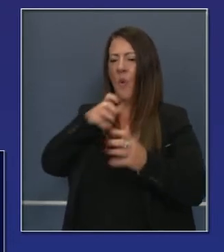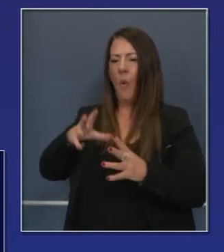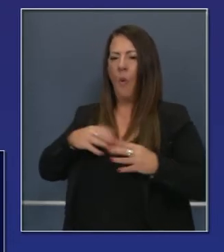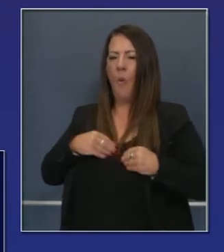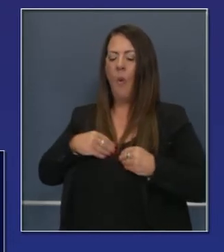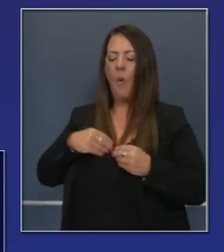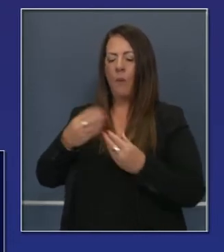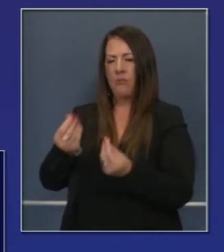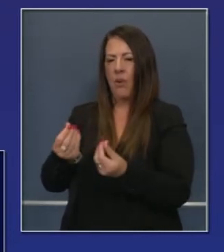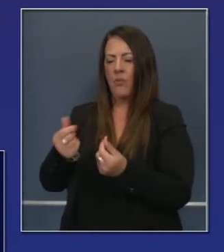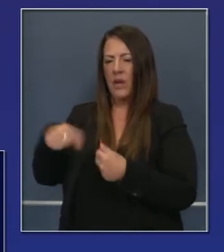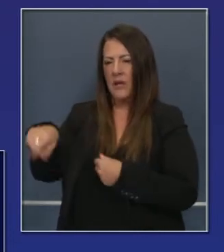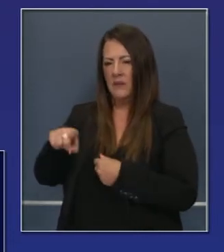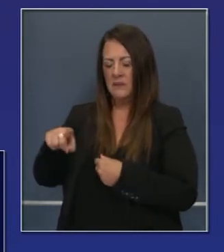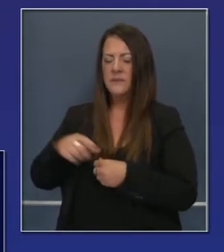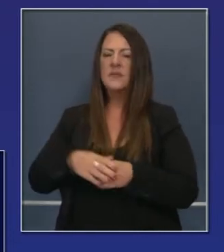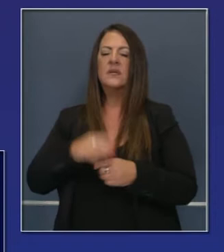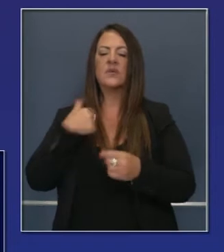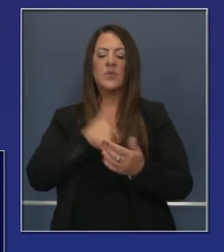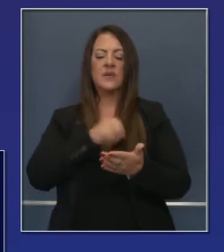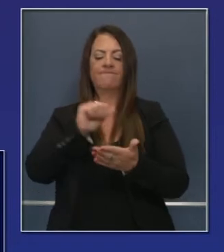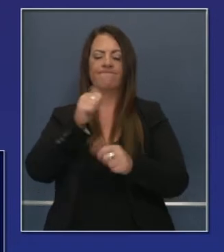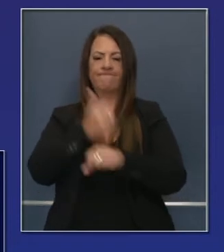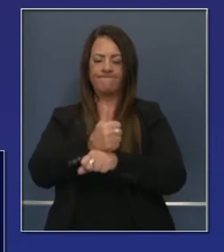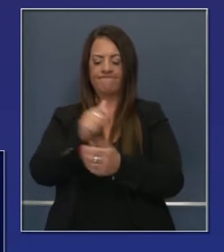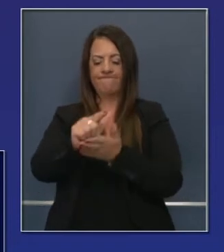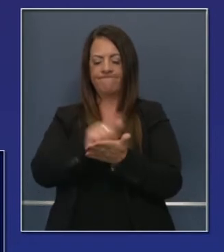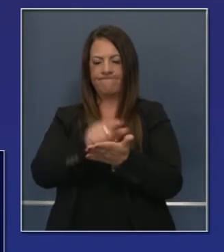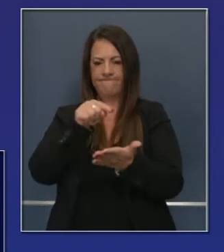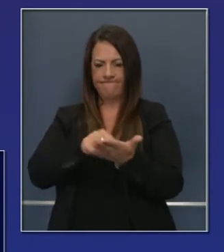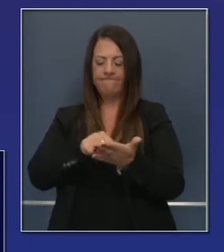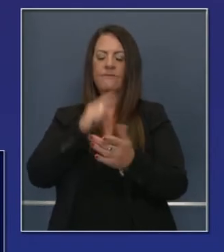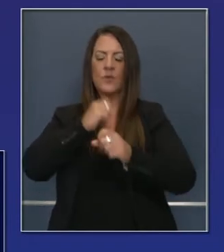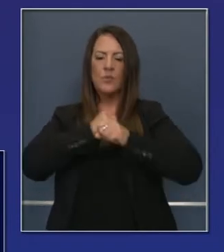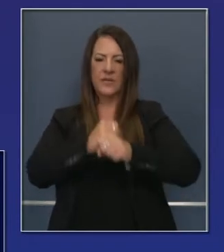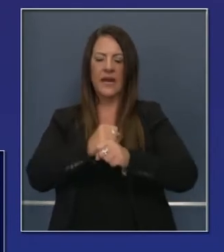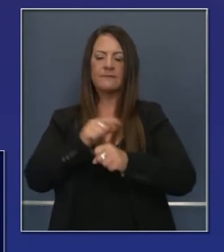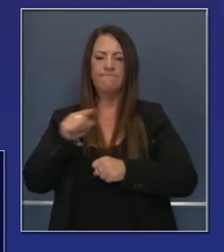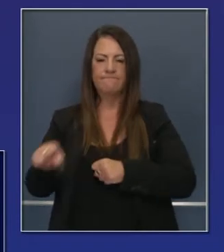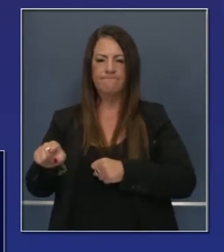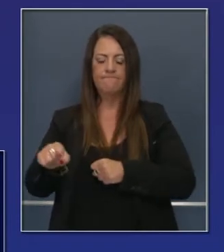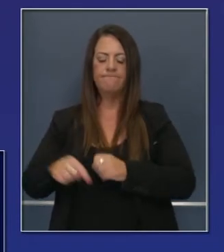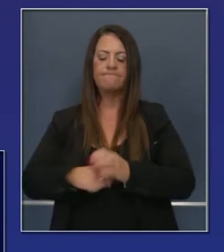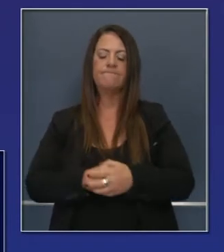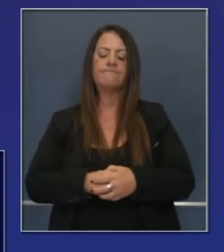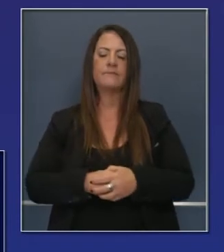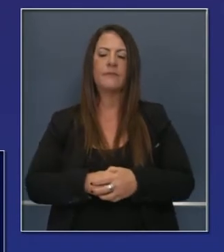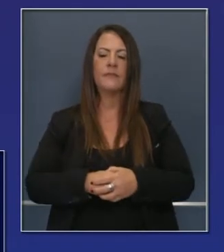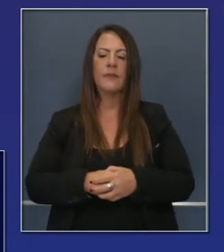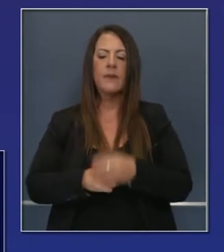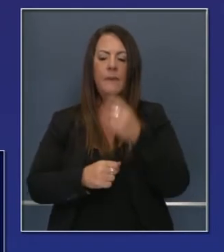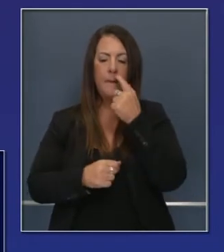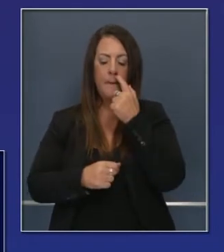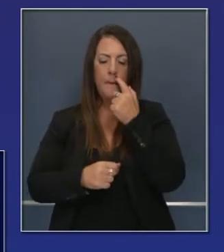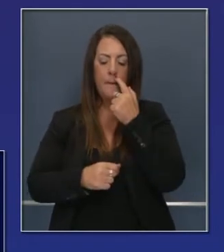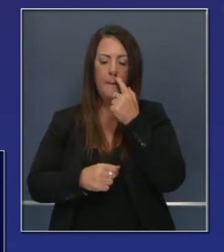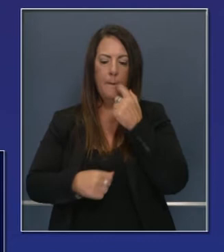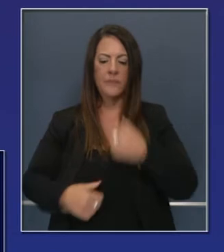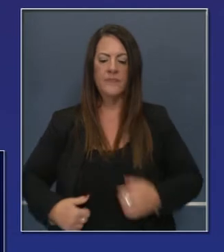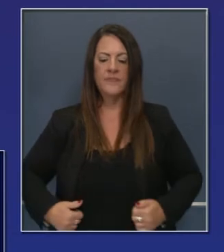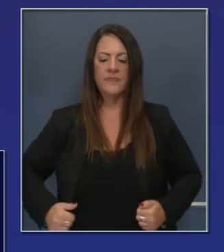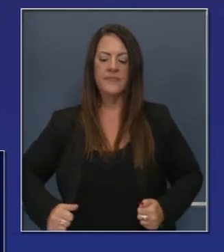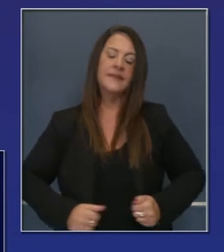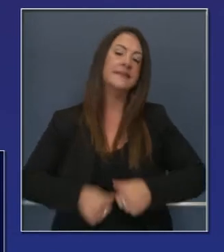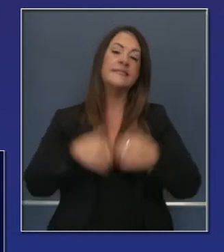con dueños de propiedades pequeñas y estamos poniendo protecciones allí en esa área también. El esfuerzo, como ya dije,